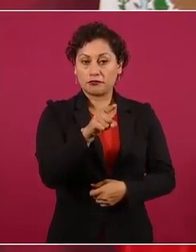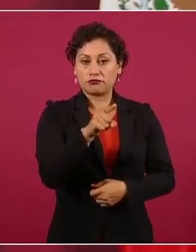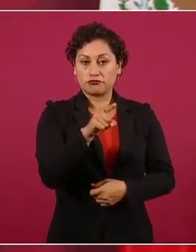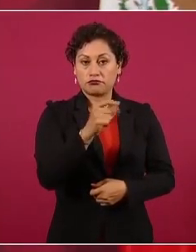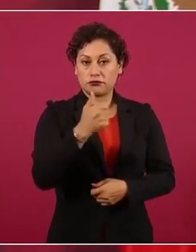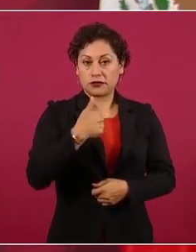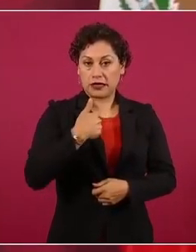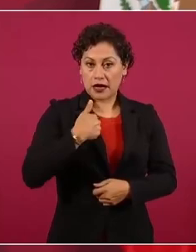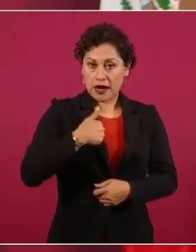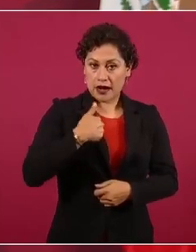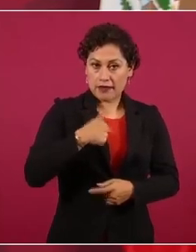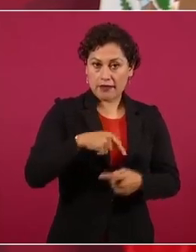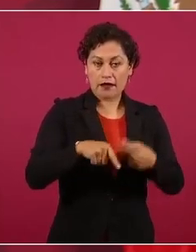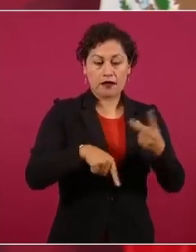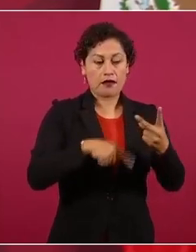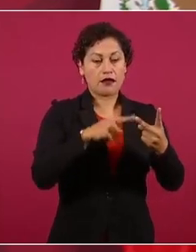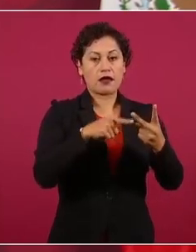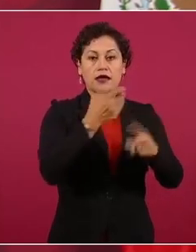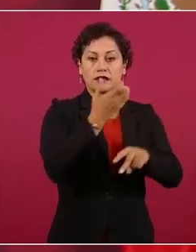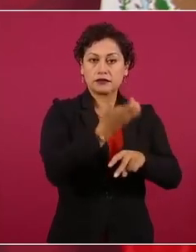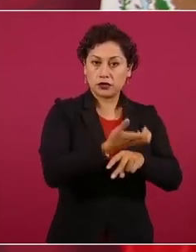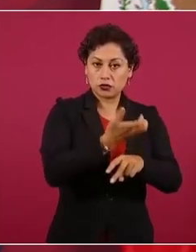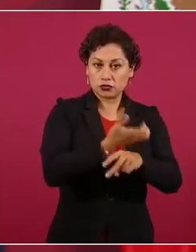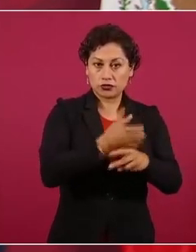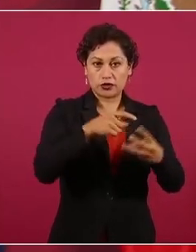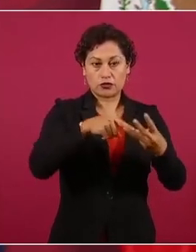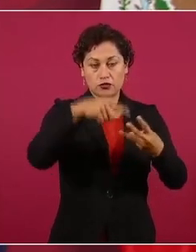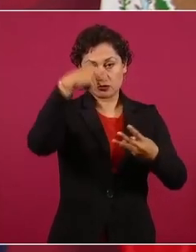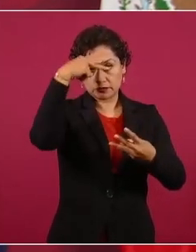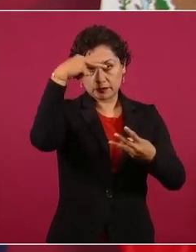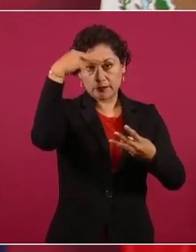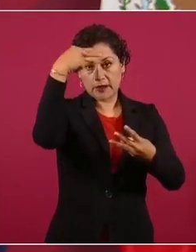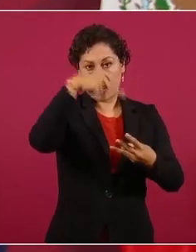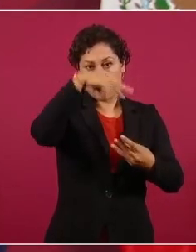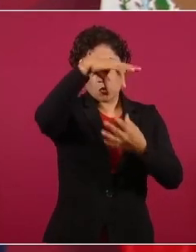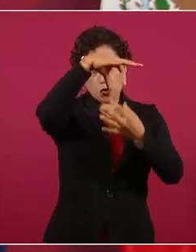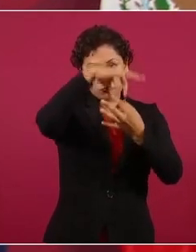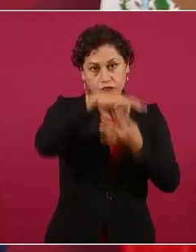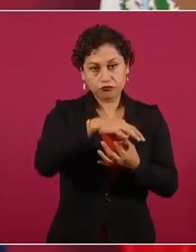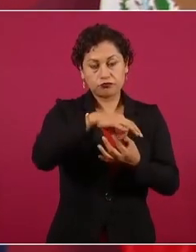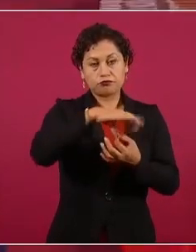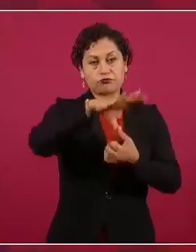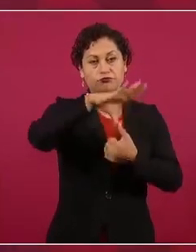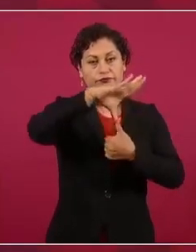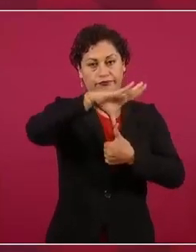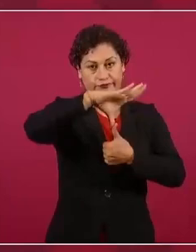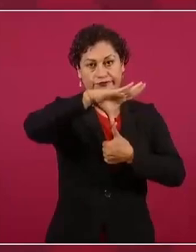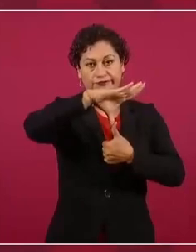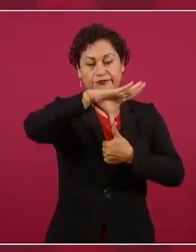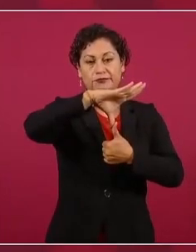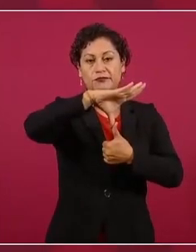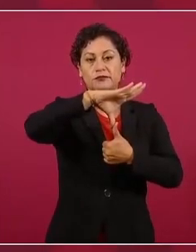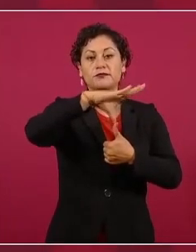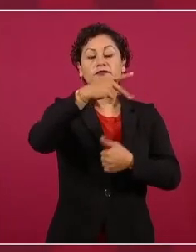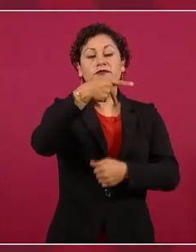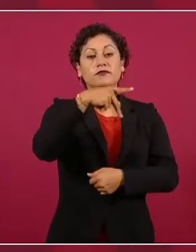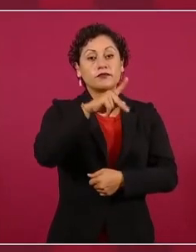Canadá, Estados Unidos, México, sino que estábamos nosotros a favor también de